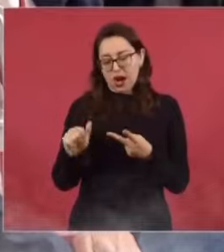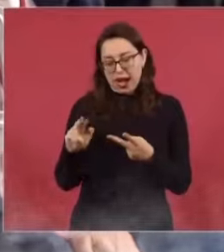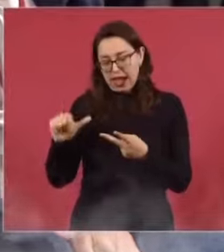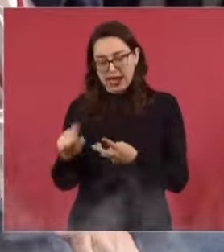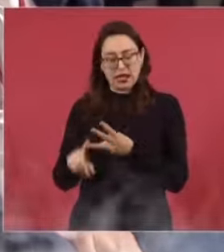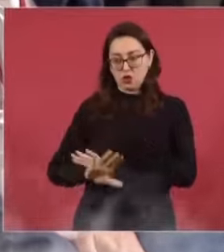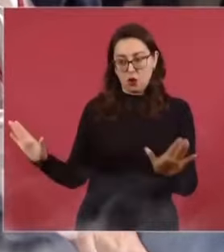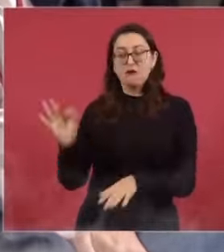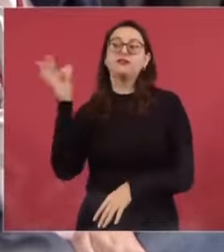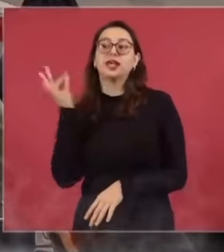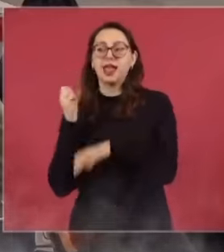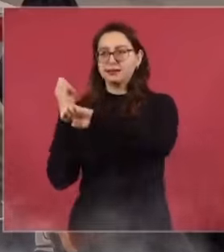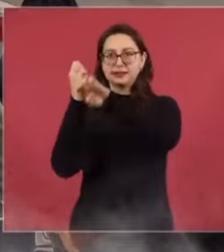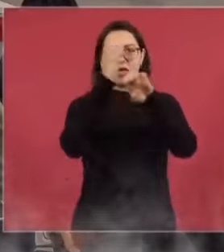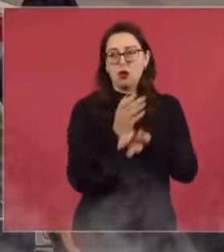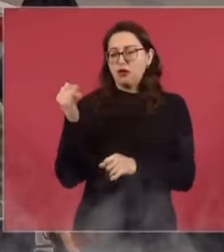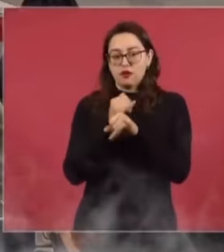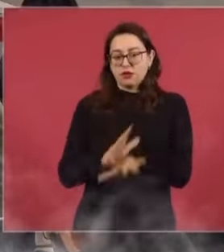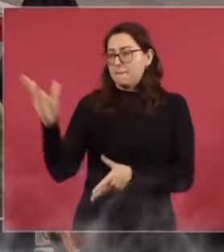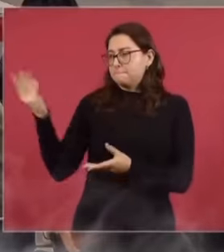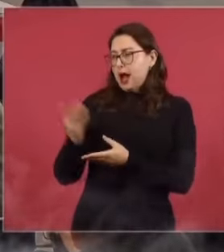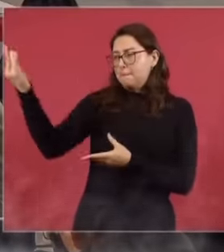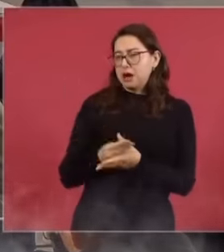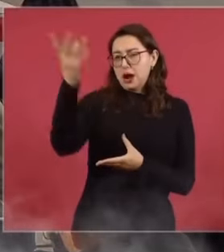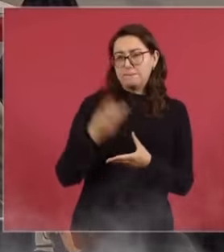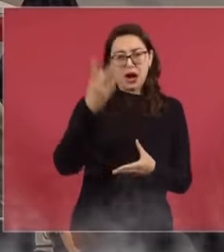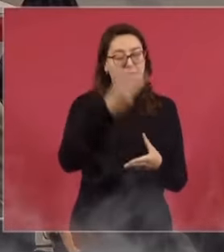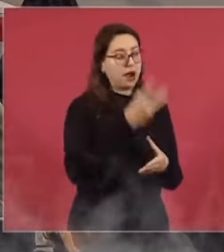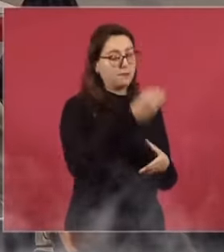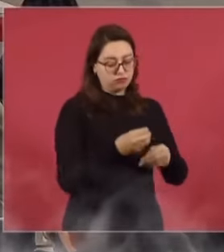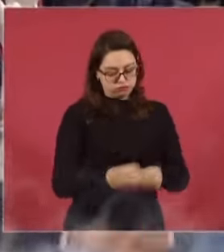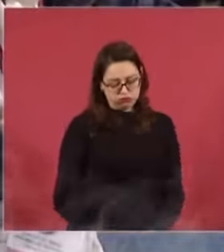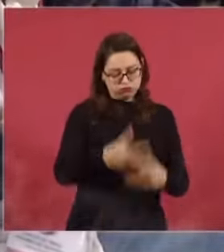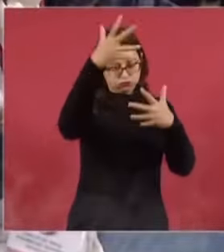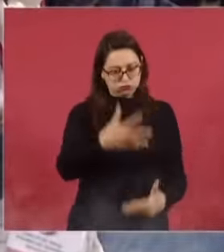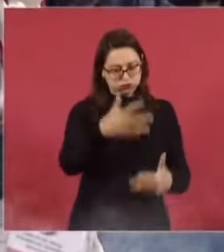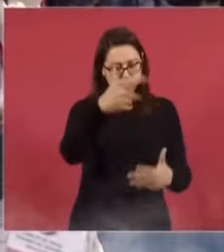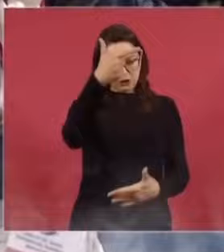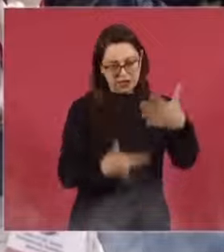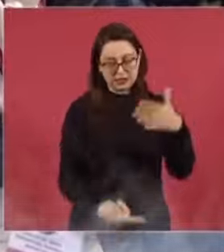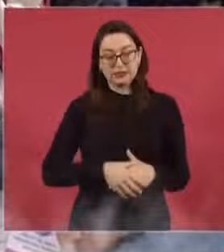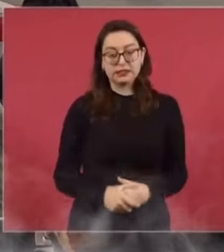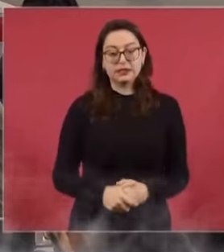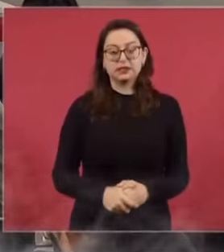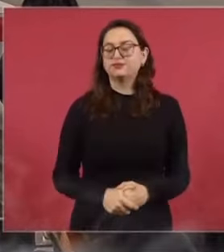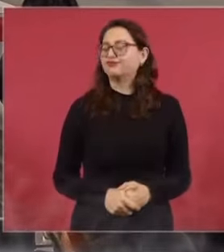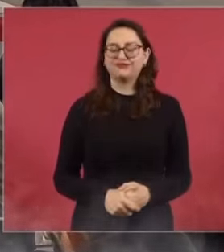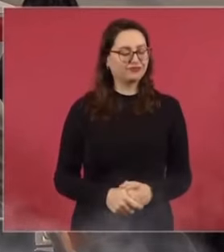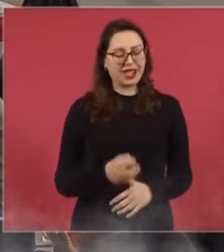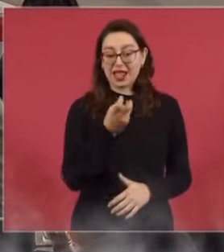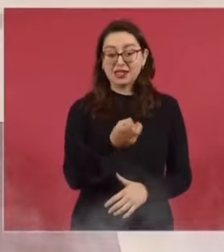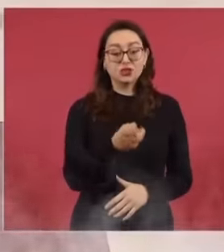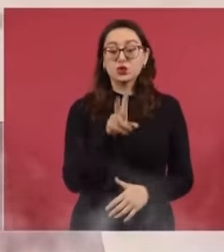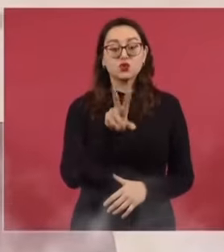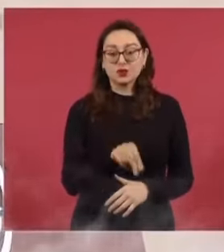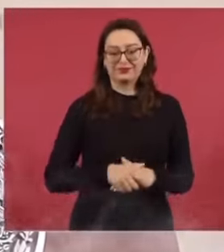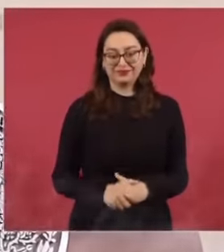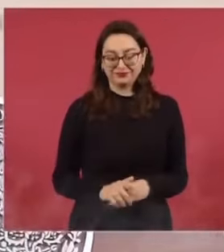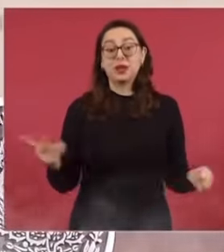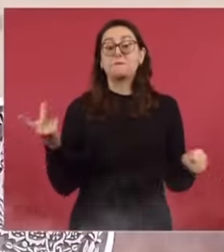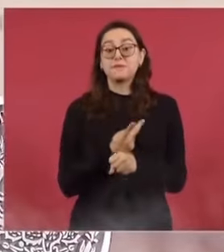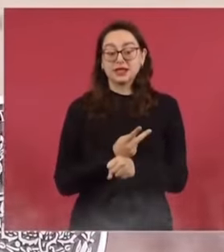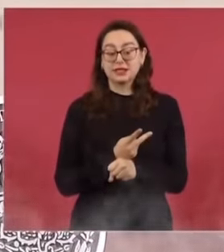ni nadie, es las fiscalías estatales. No hay… ¿quién más esté dando esa información? No, se trata de la fuente, aquí se trata de cómo utilizan